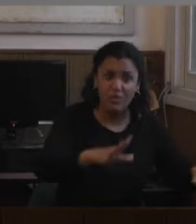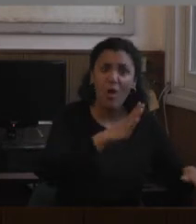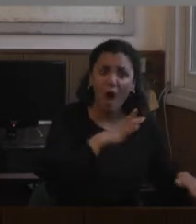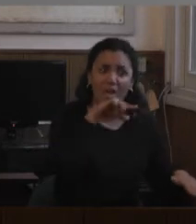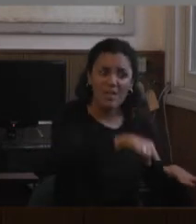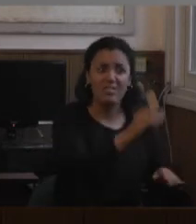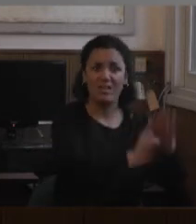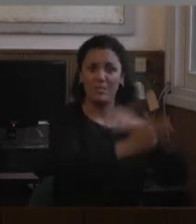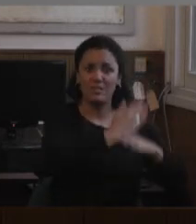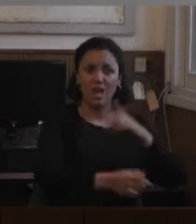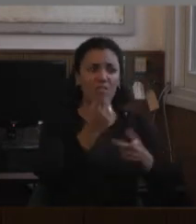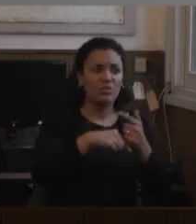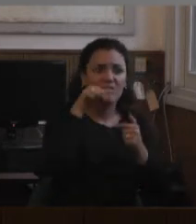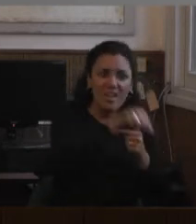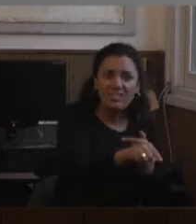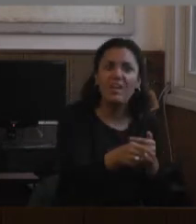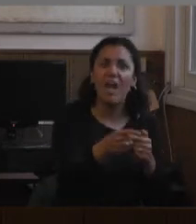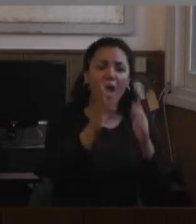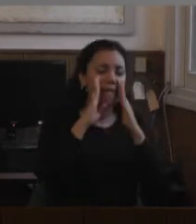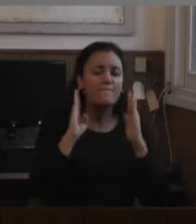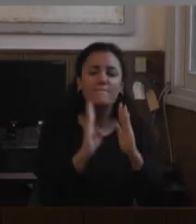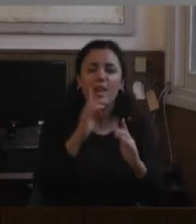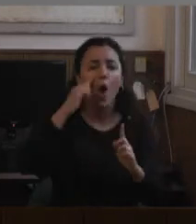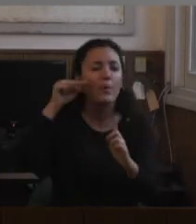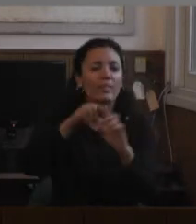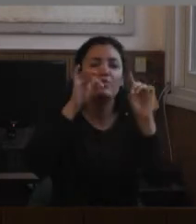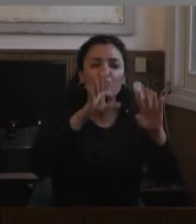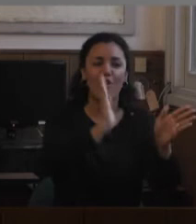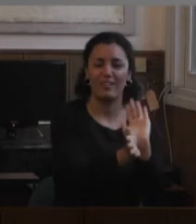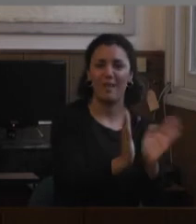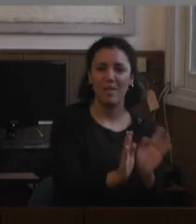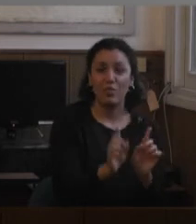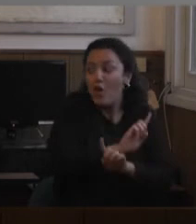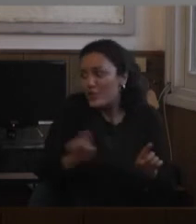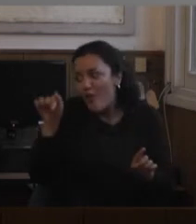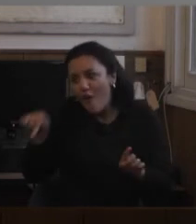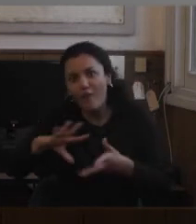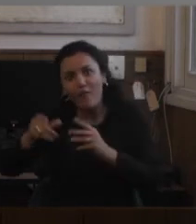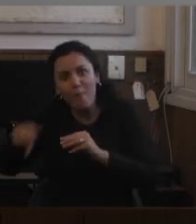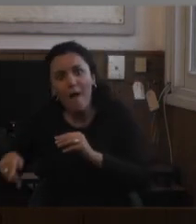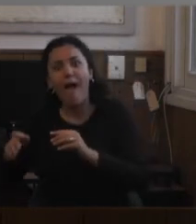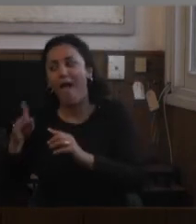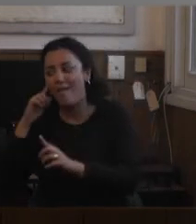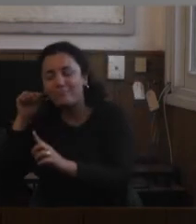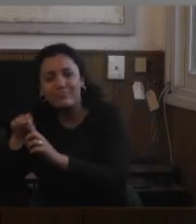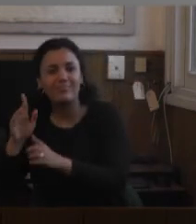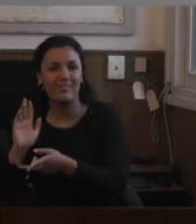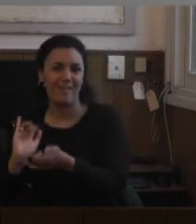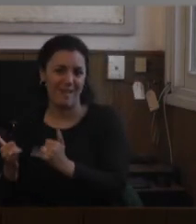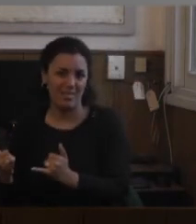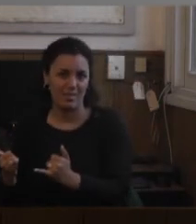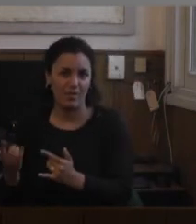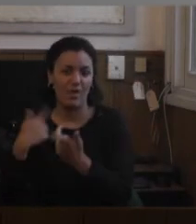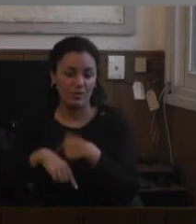fines terapéuticos y no sociales y recreativos? Y lo otro que se acerca en relación a esto es que parecería que hay que hacerlo